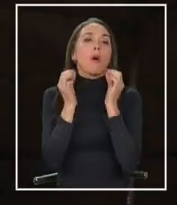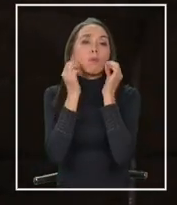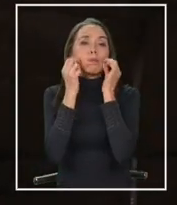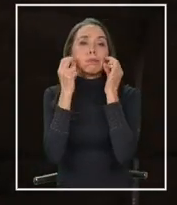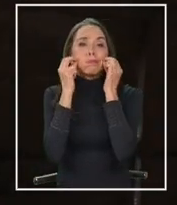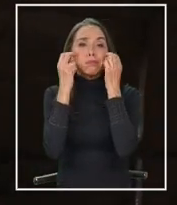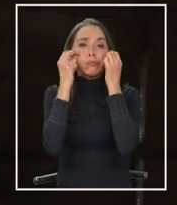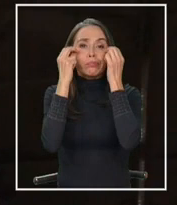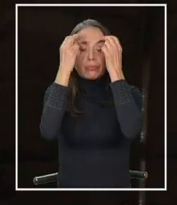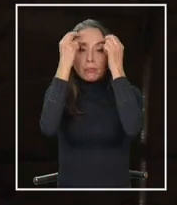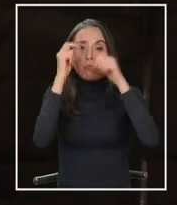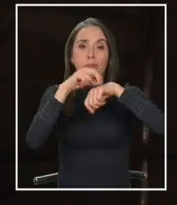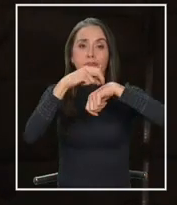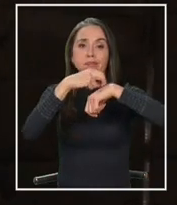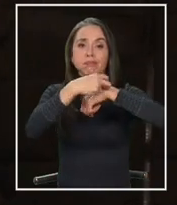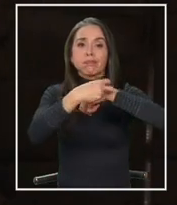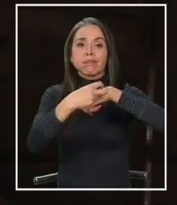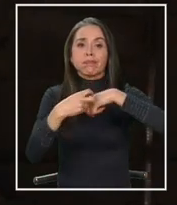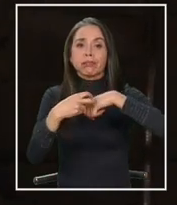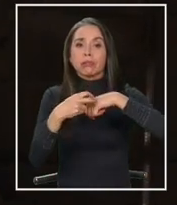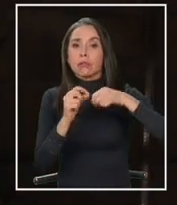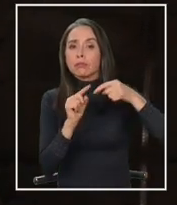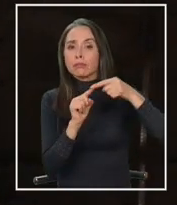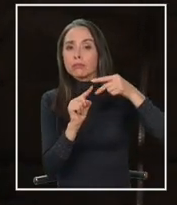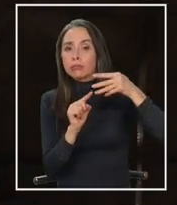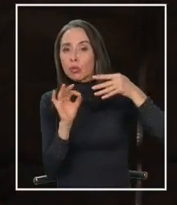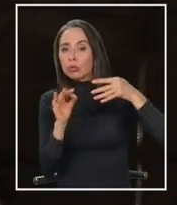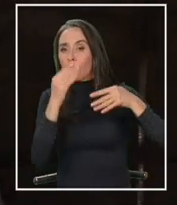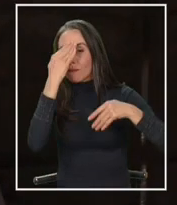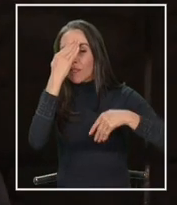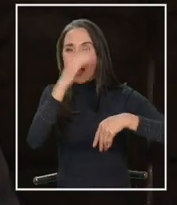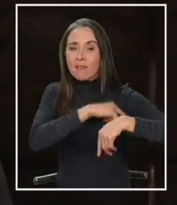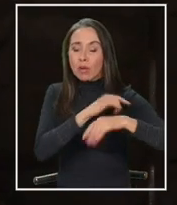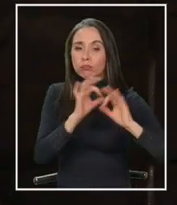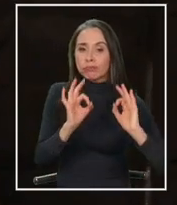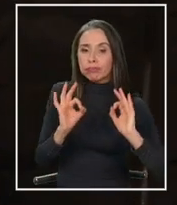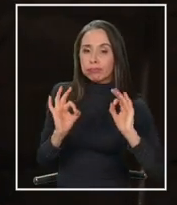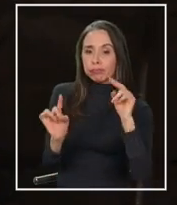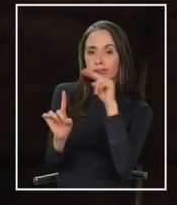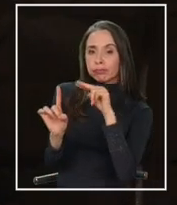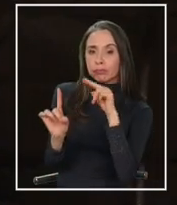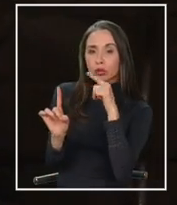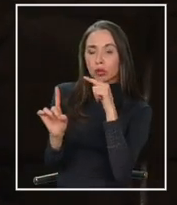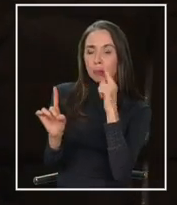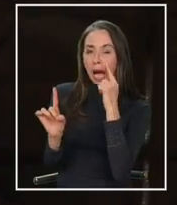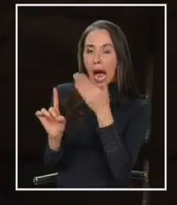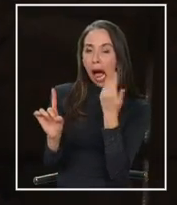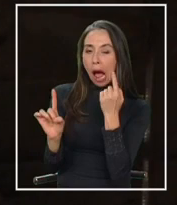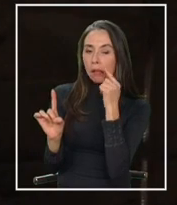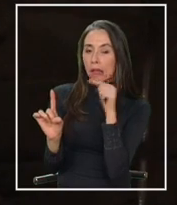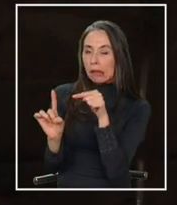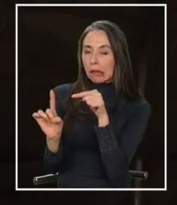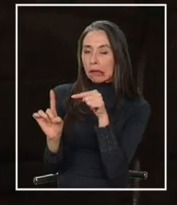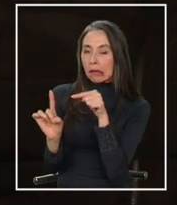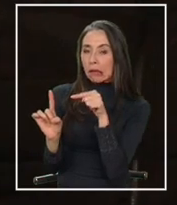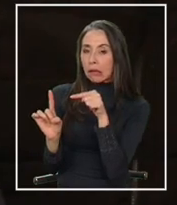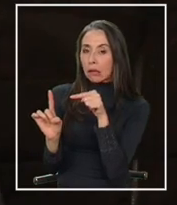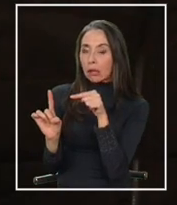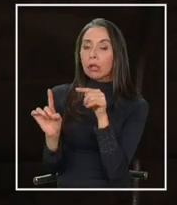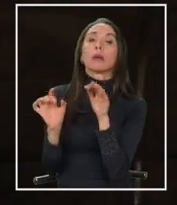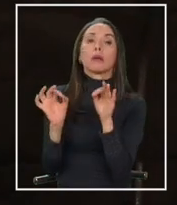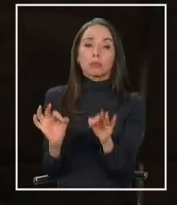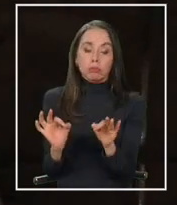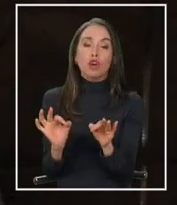y algunos de los elementos clínicos. Por tanto se sospechó precozmente y se